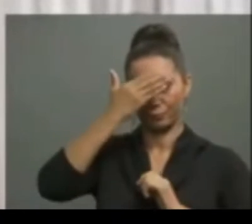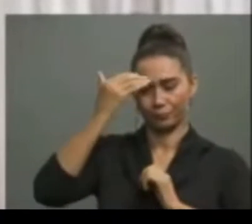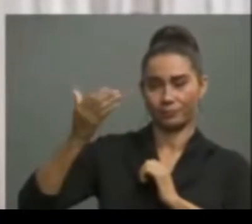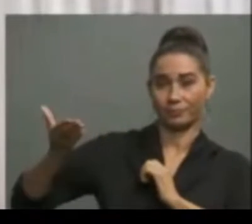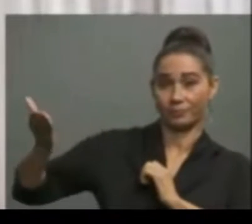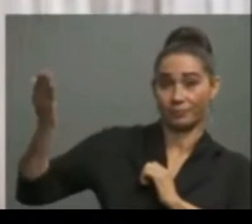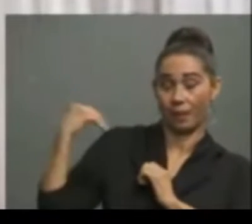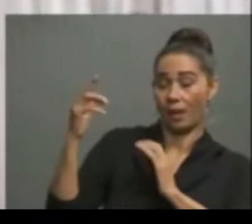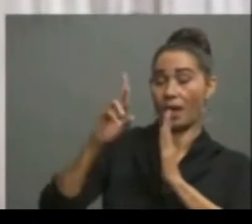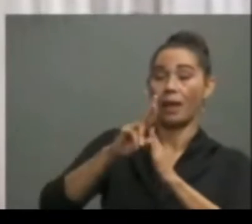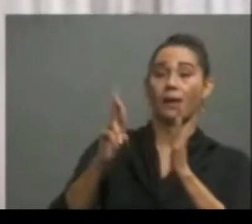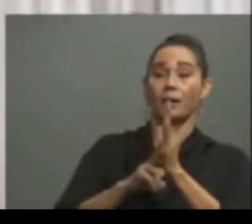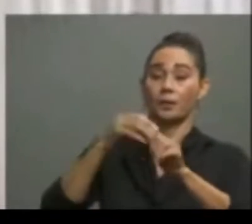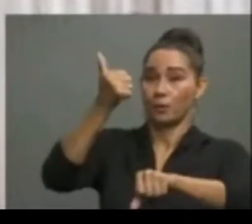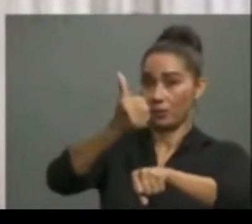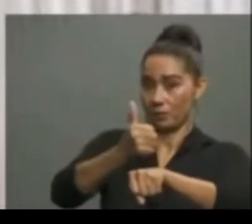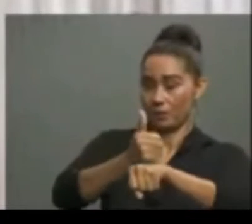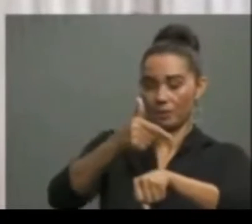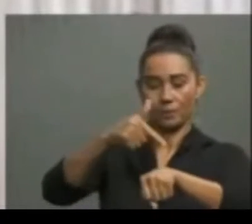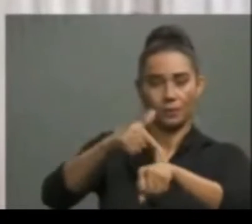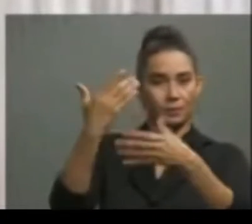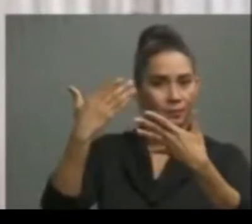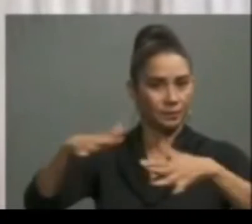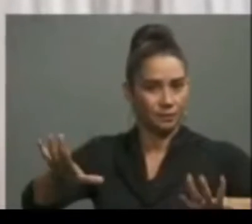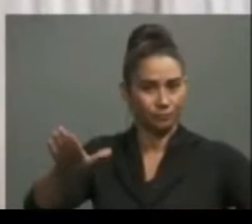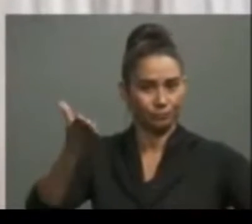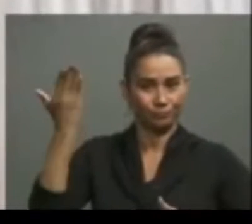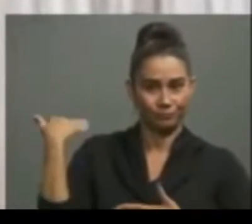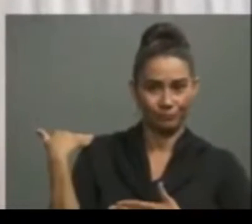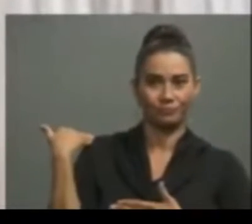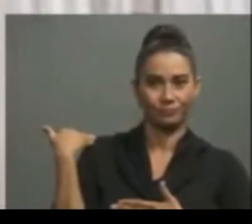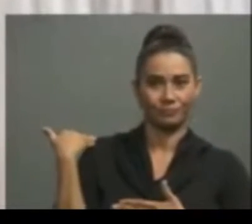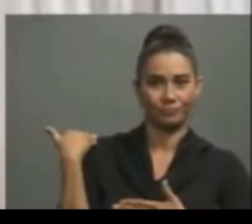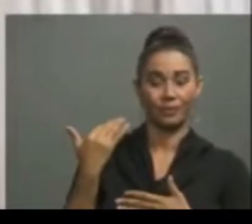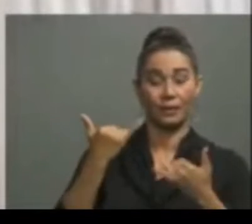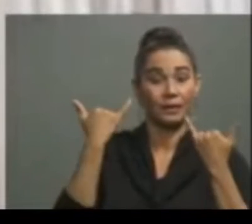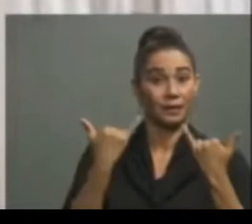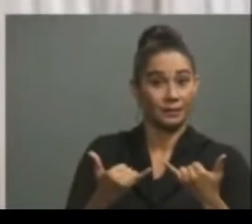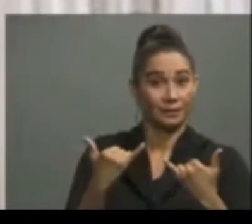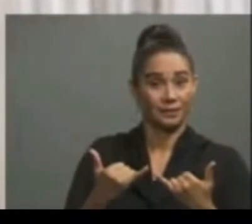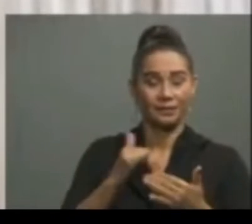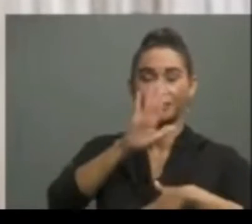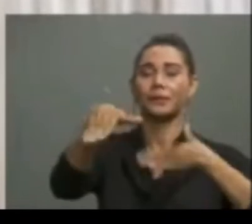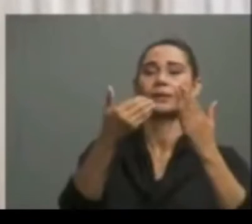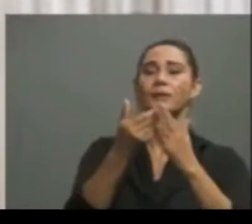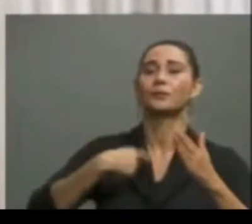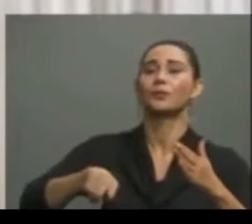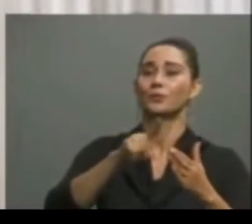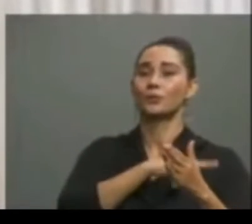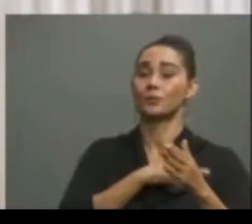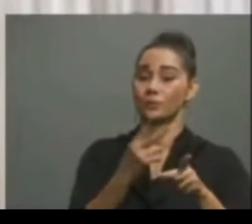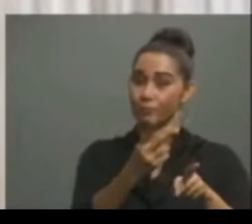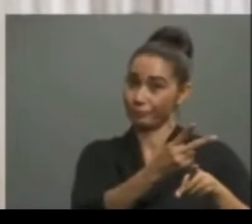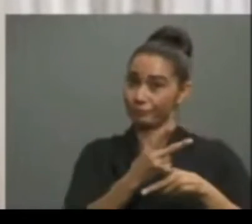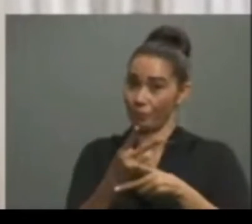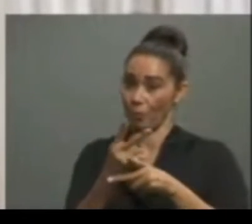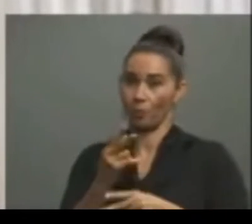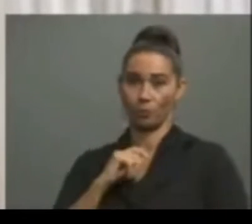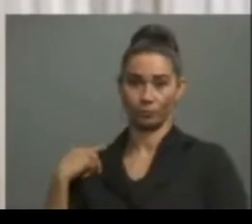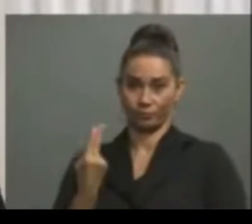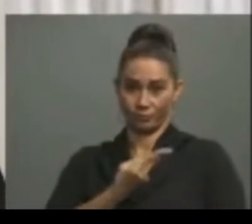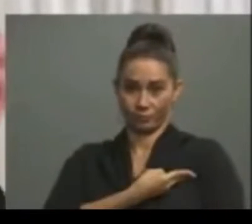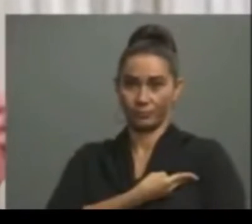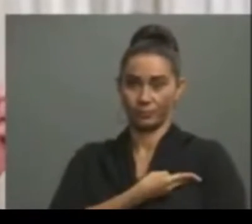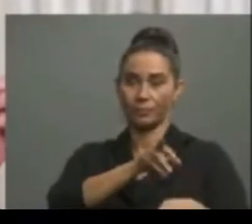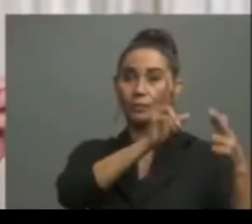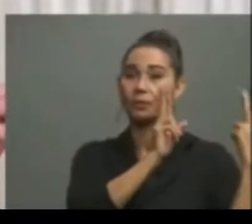tuvimos que imponer para un tiempo que ya es pasado. Desde ahora, a todos nos tocará cuidarnos, con